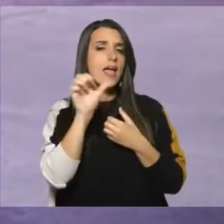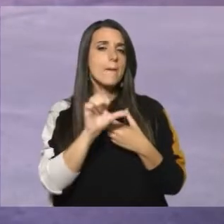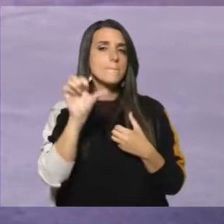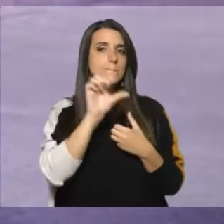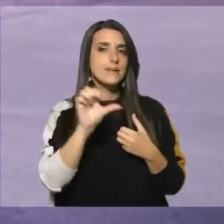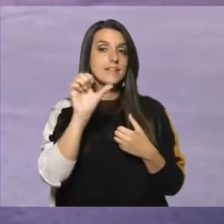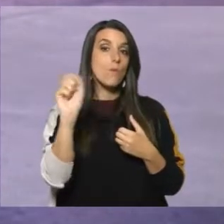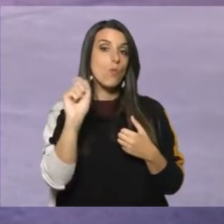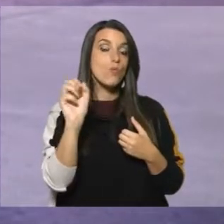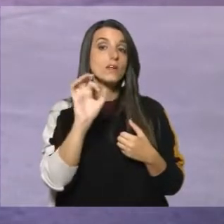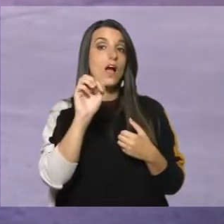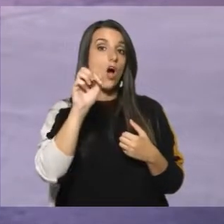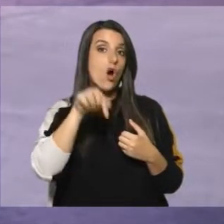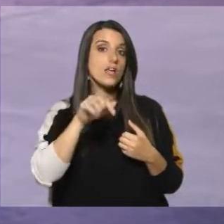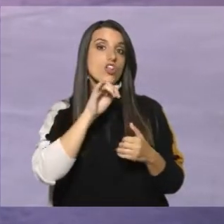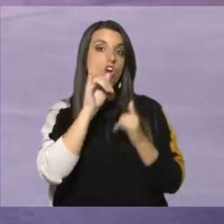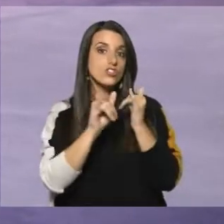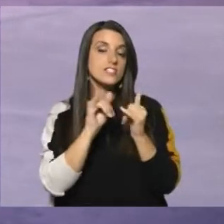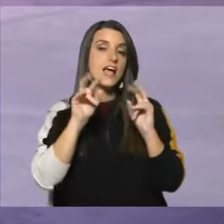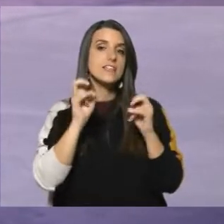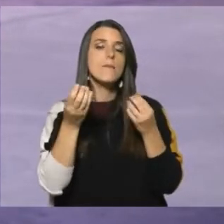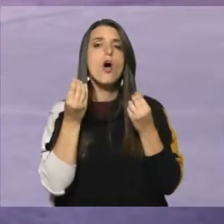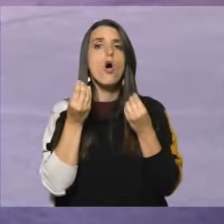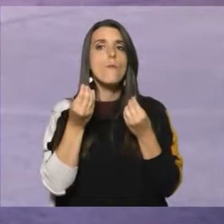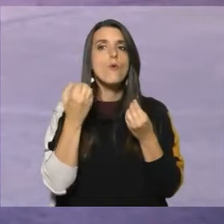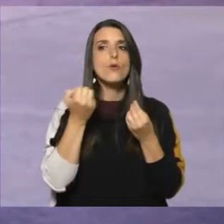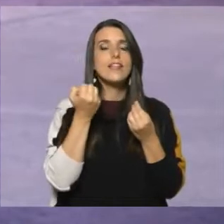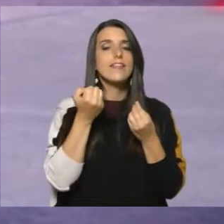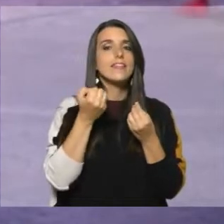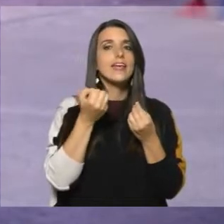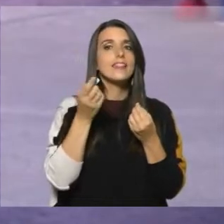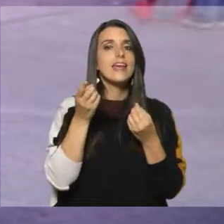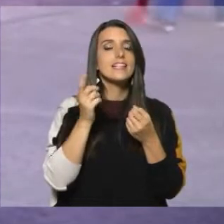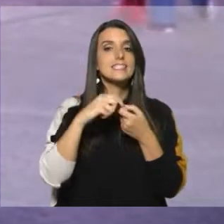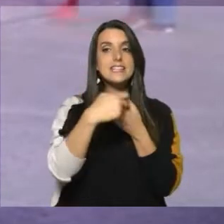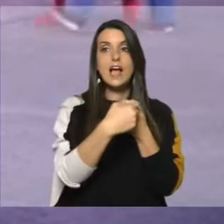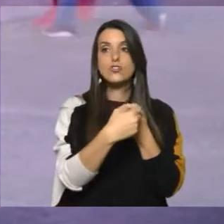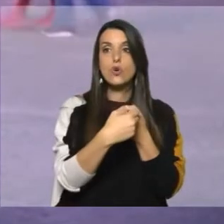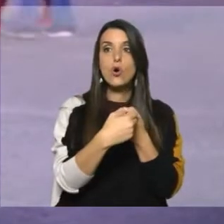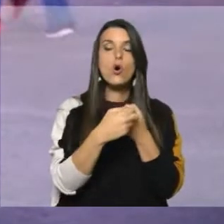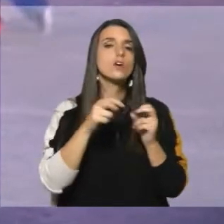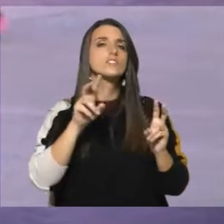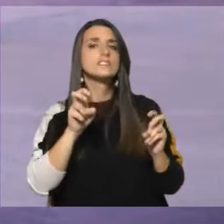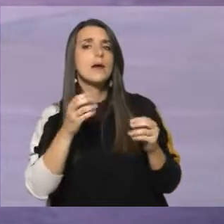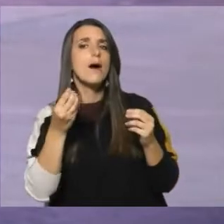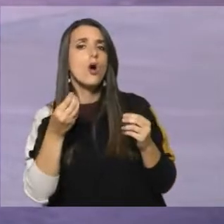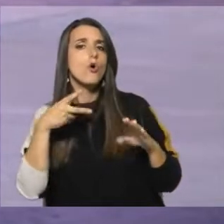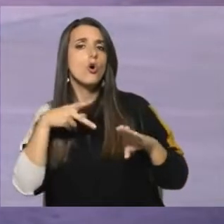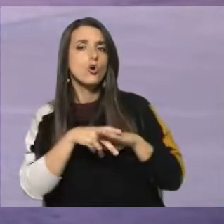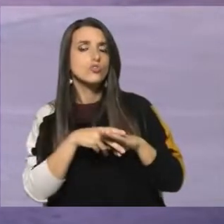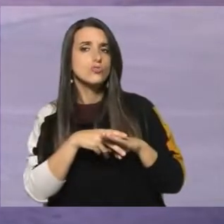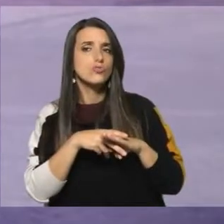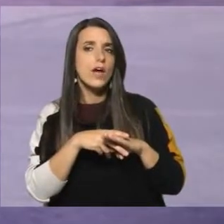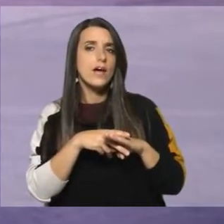Pública. Hoy hubo novedades con respecto al recurso que habían presentado el sindicato con respecto a la interrupción de